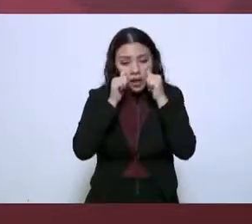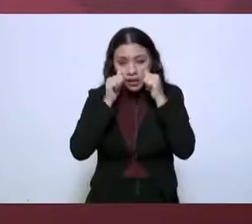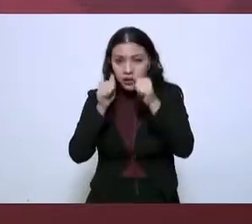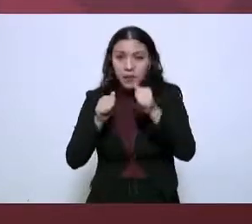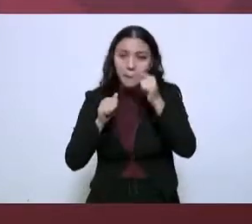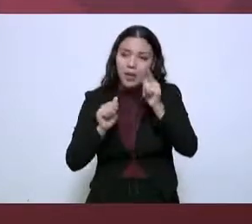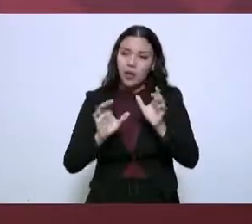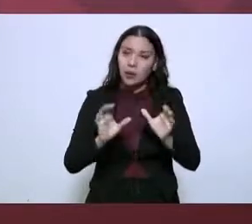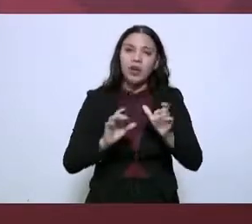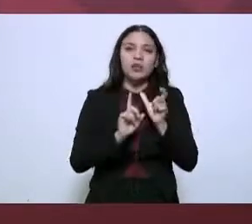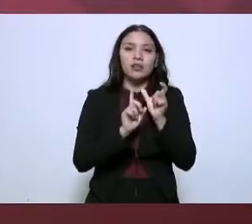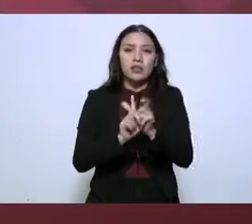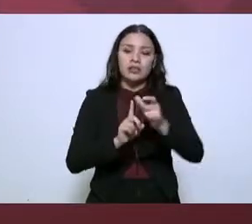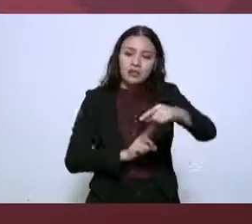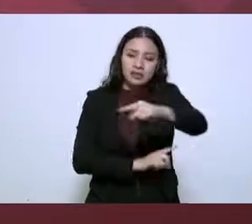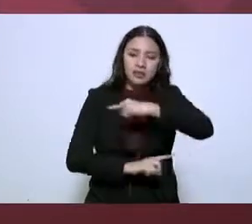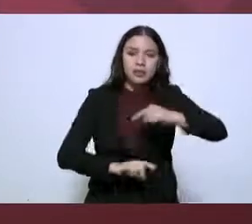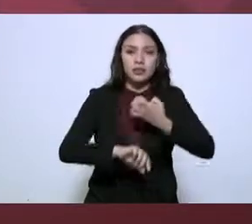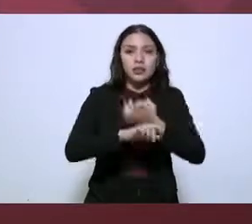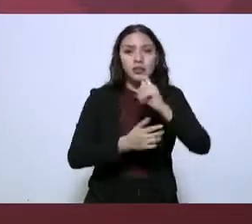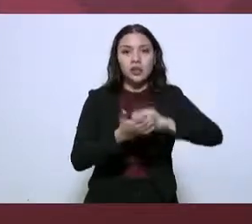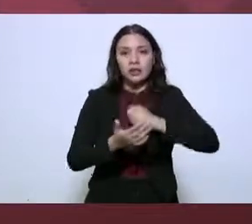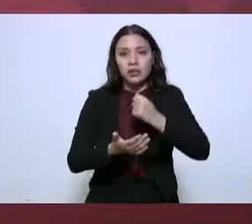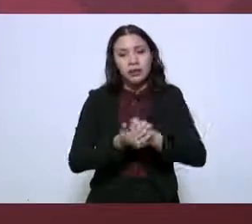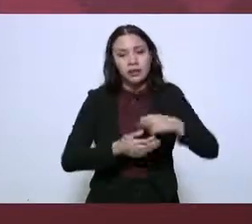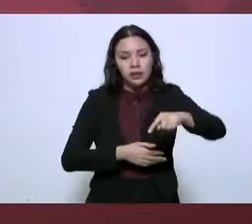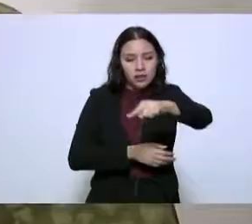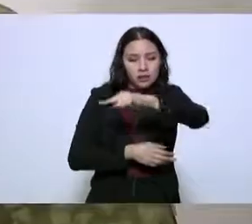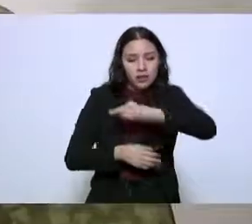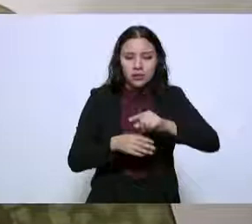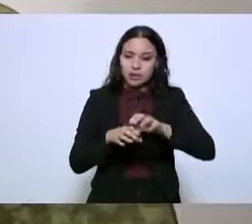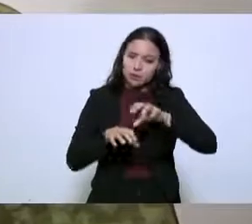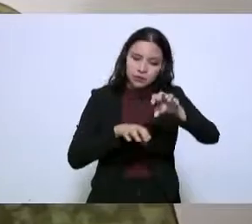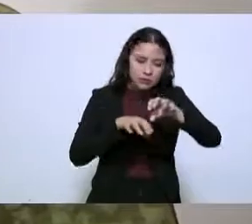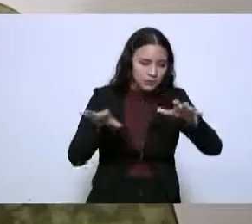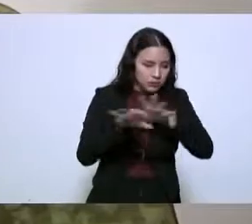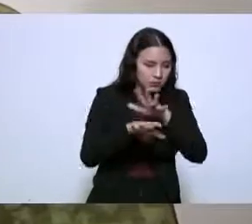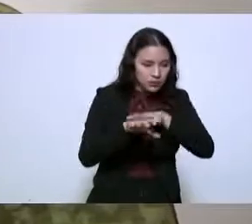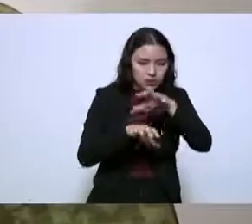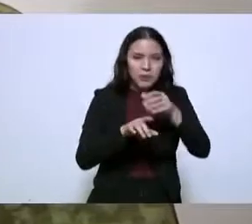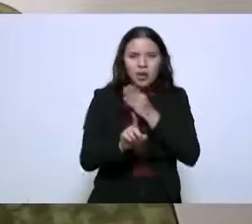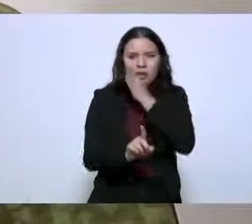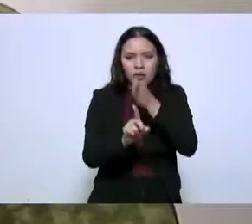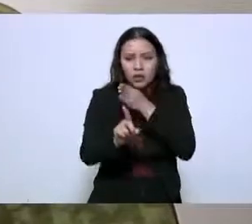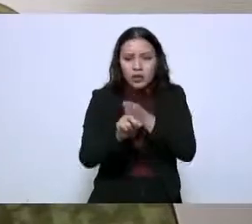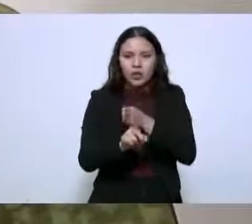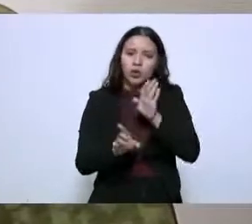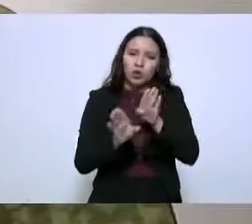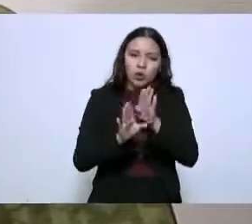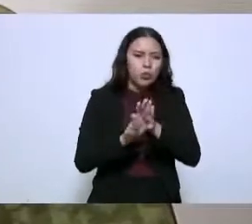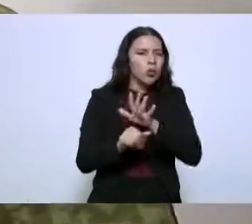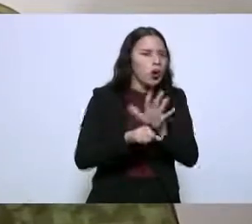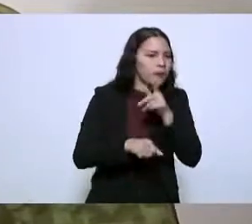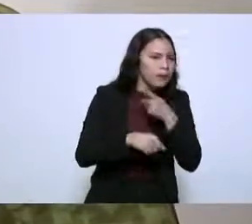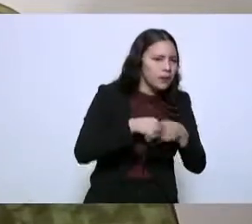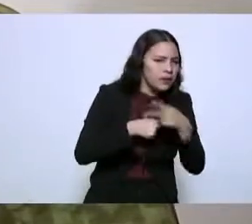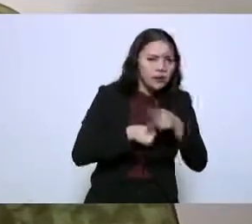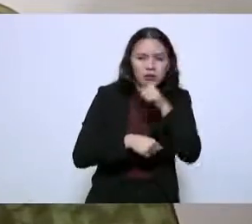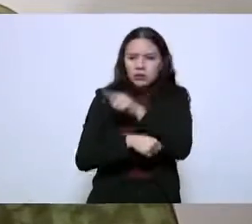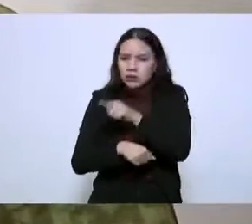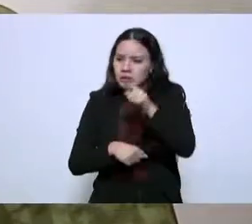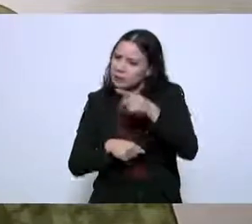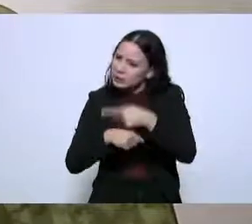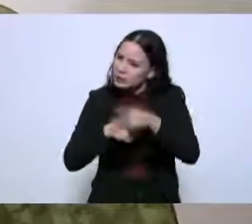aspecto de seguridad interior y seguridad pública, focalizar el esfuerzo hacia las organizaciones